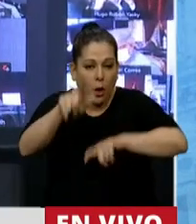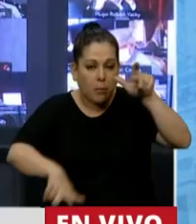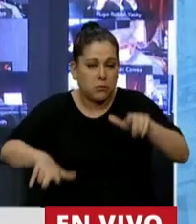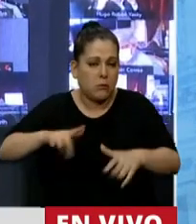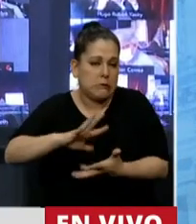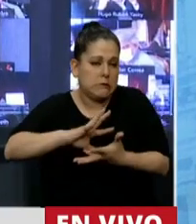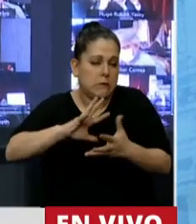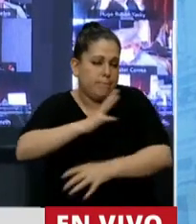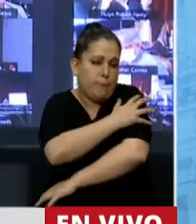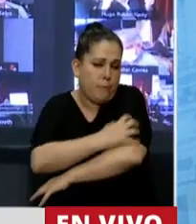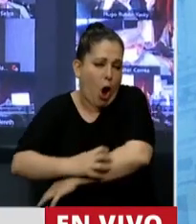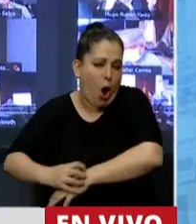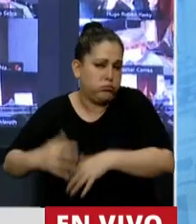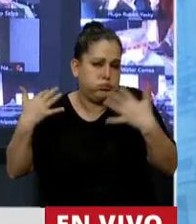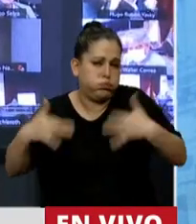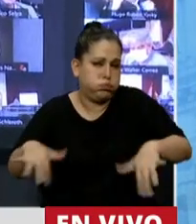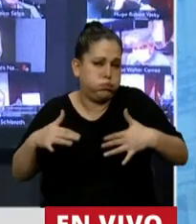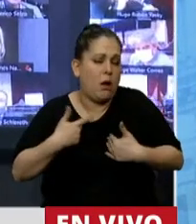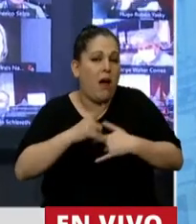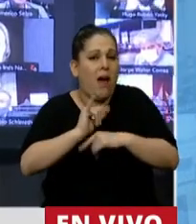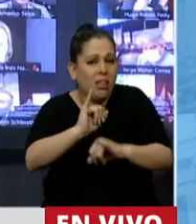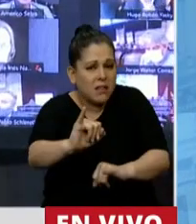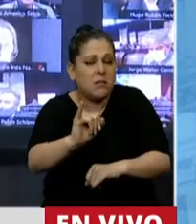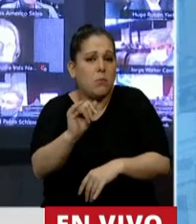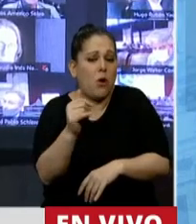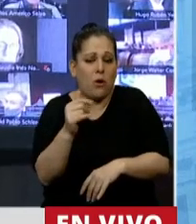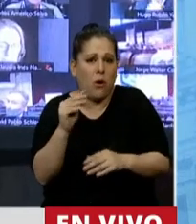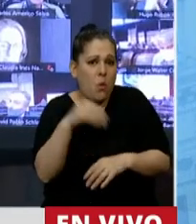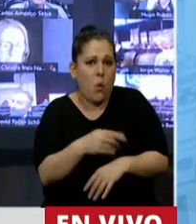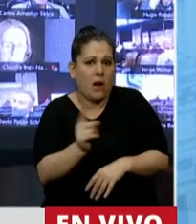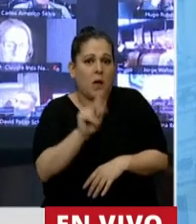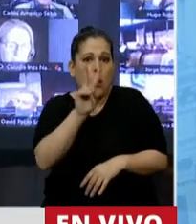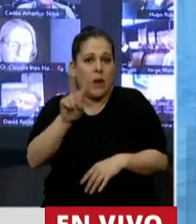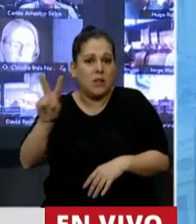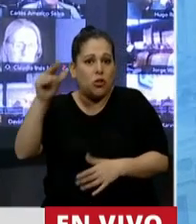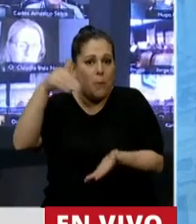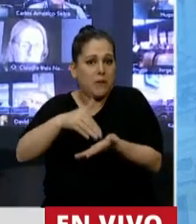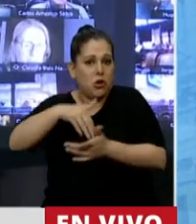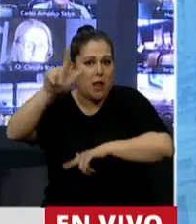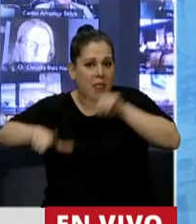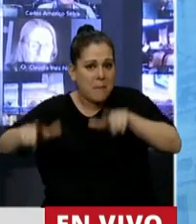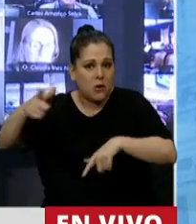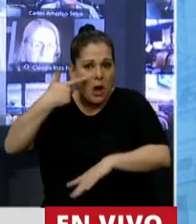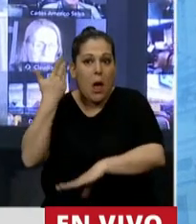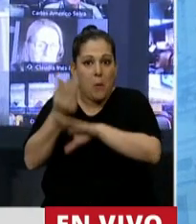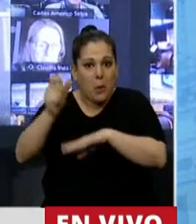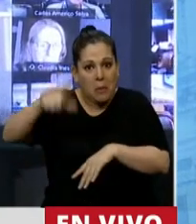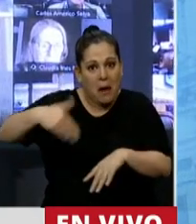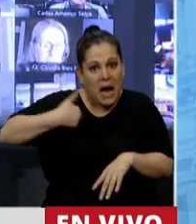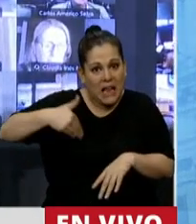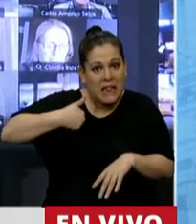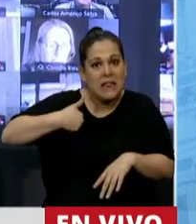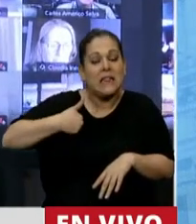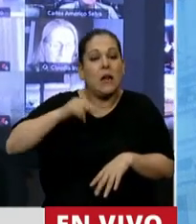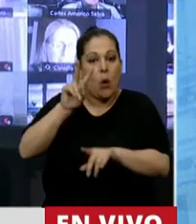todos. Les decimos que no nos alcanza, porque tenemos 22 millones de personas que viven en nuestro país, lamentablemente, de 8